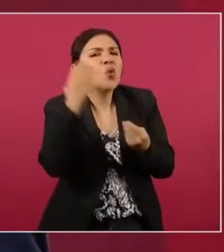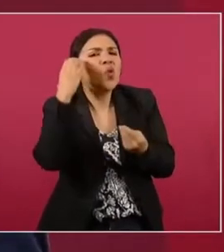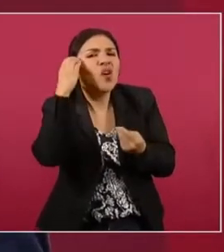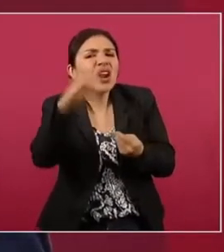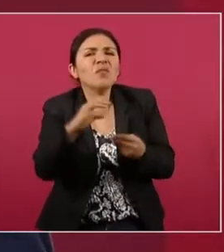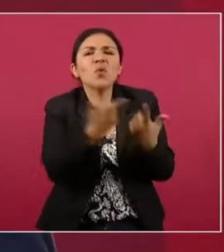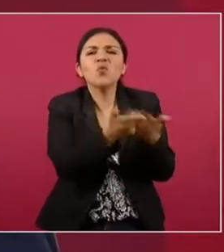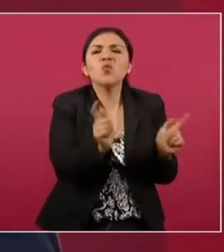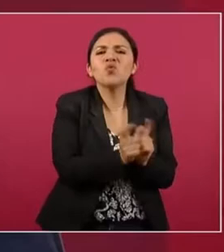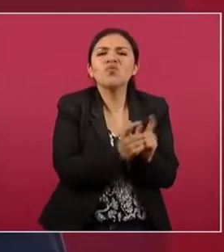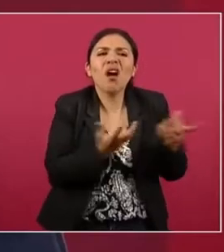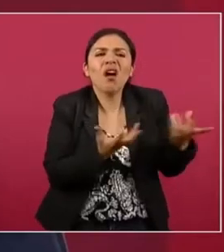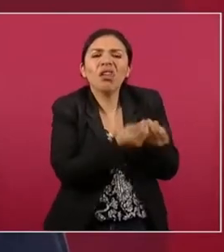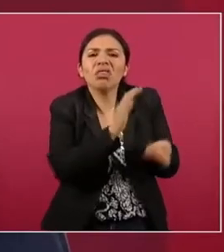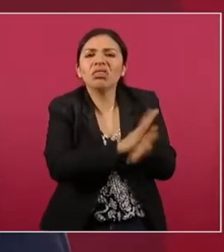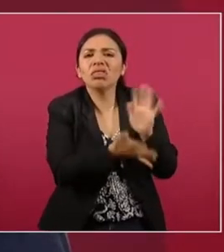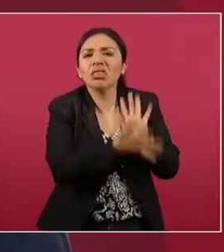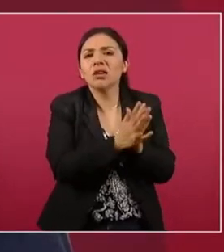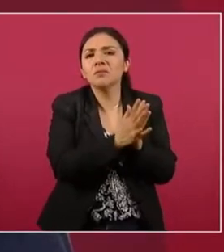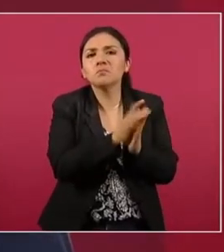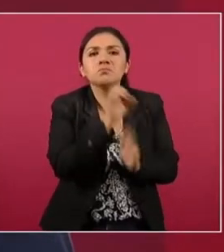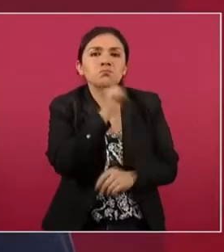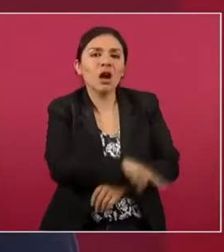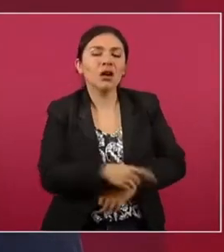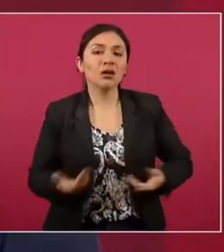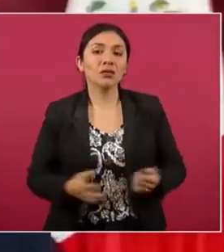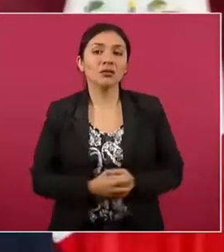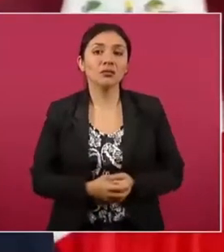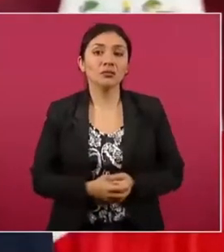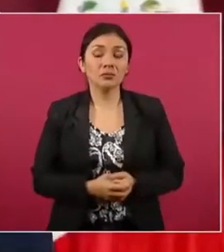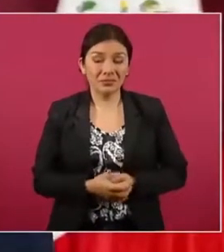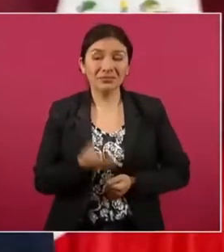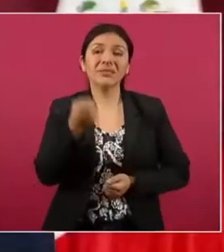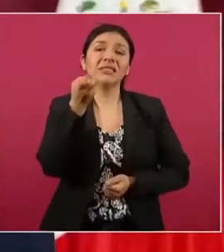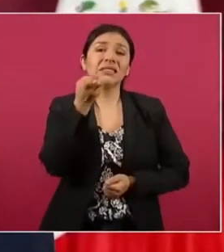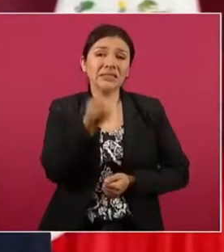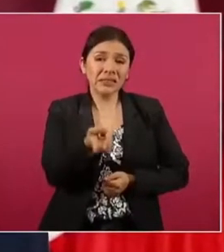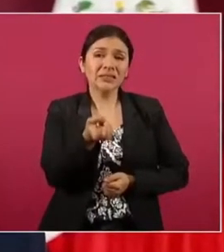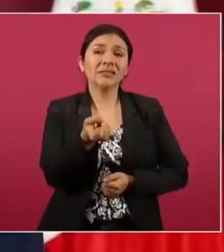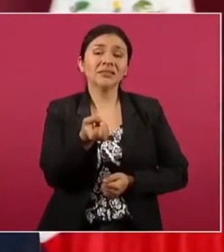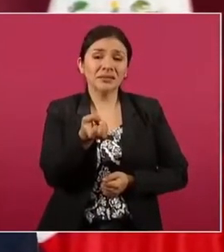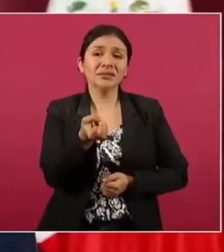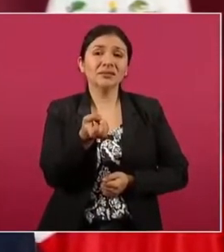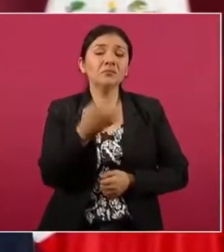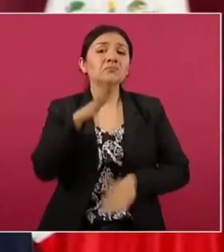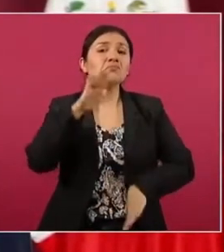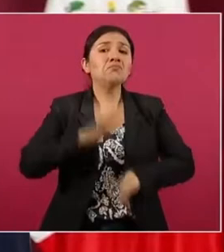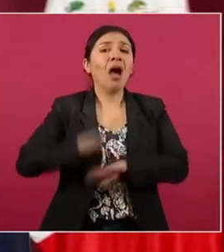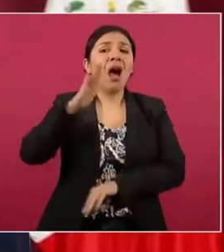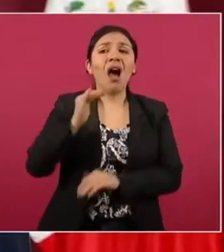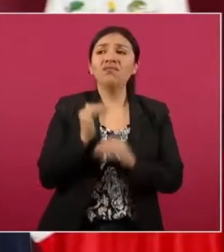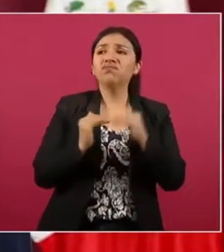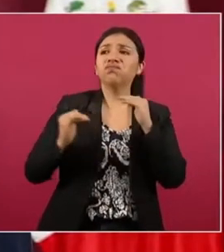eso fue lo que predominó